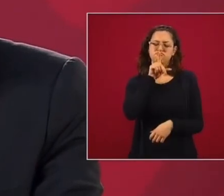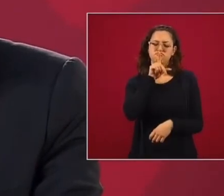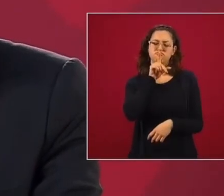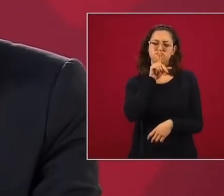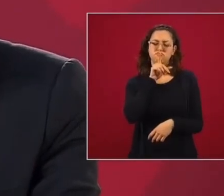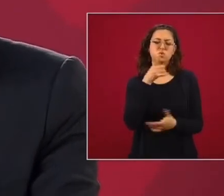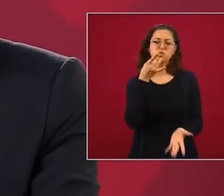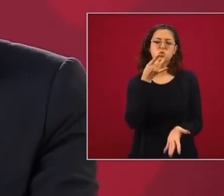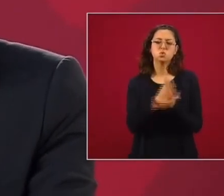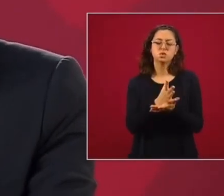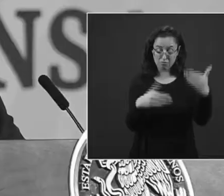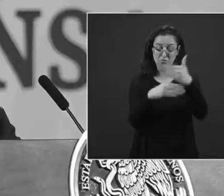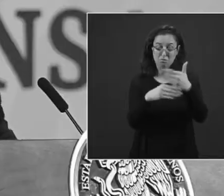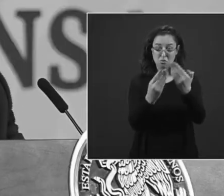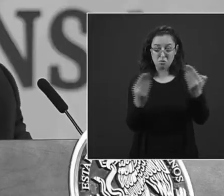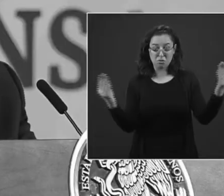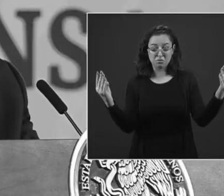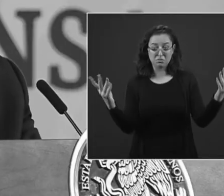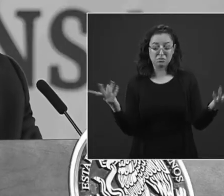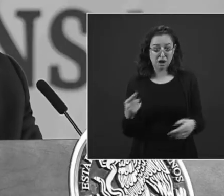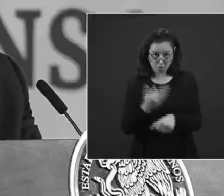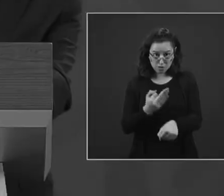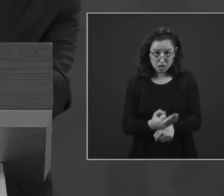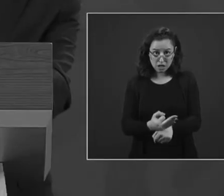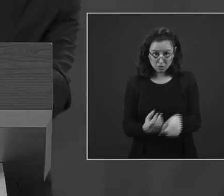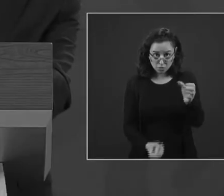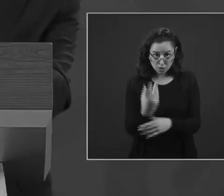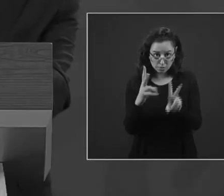Solo decirles que ese tema viene de tiempo atrás.